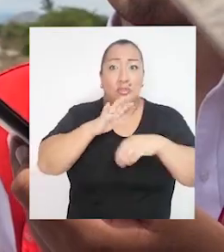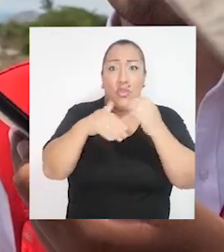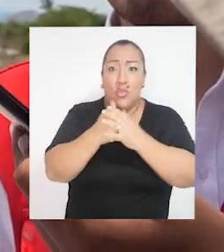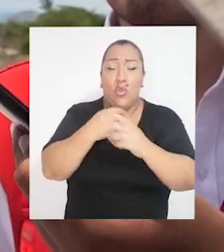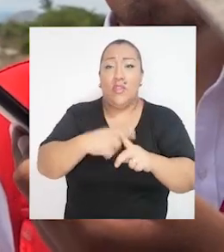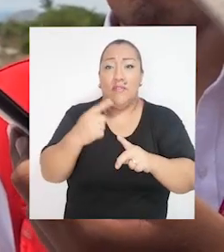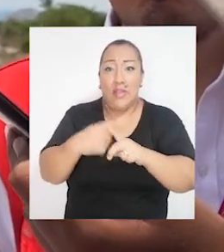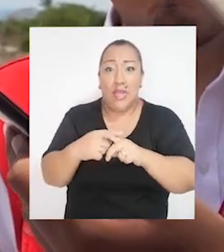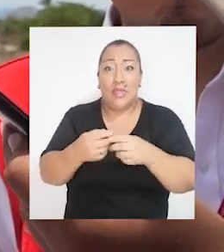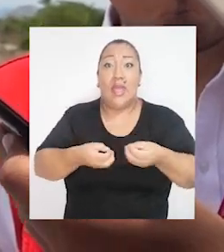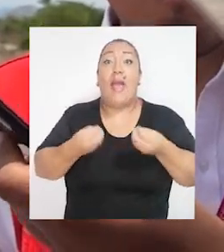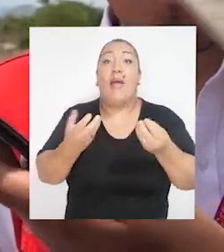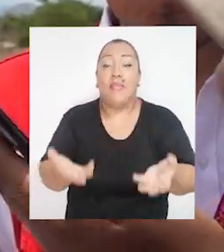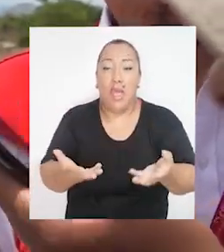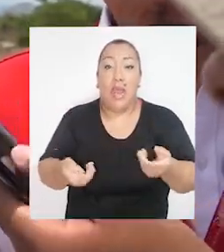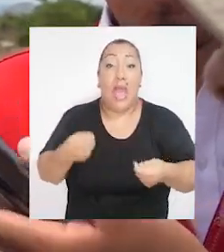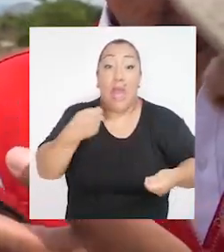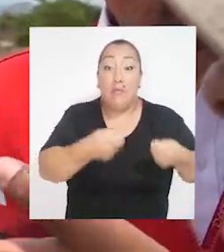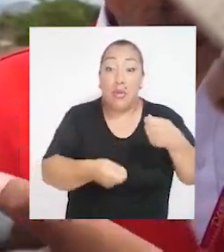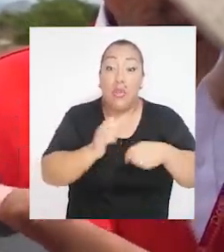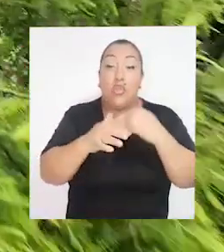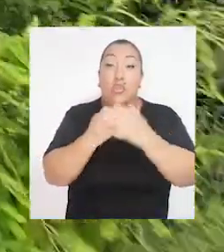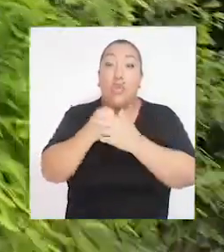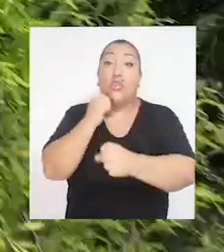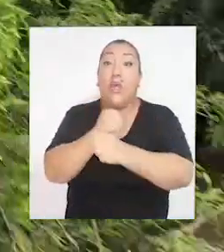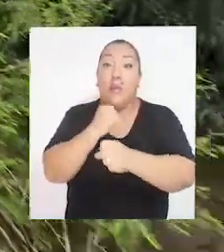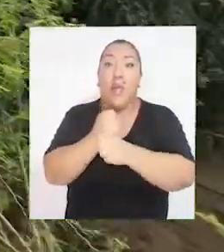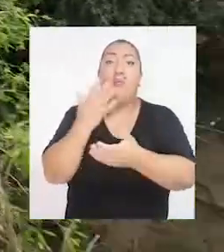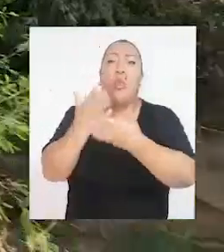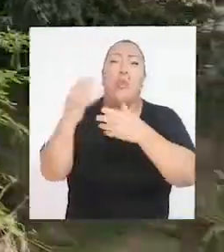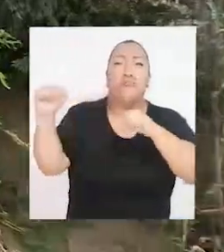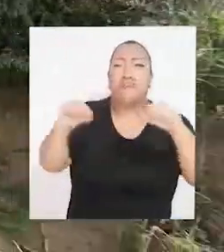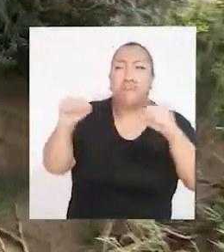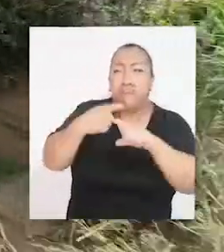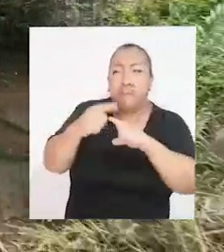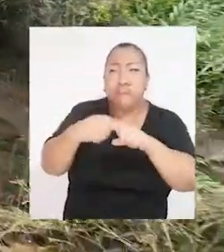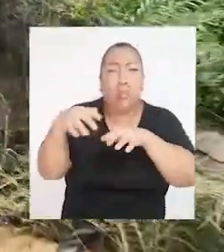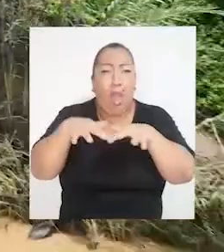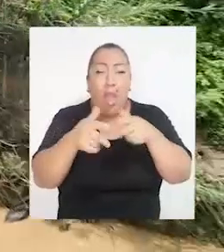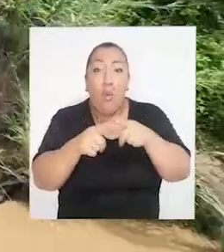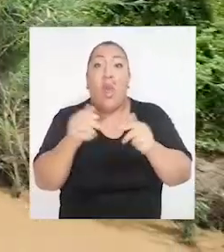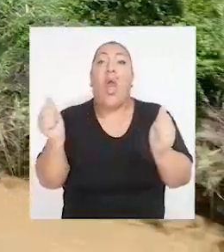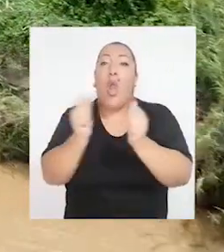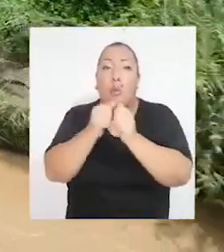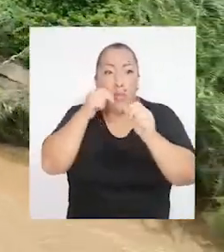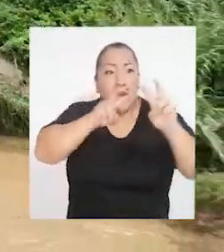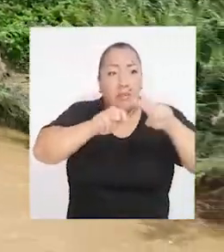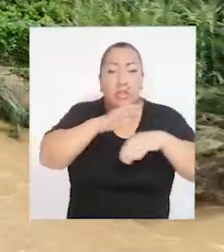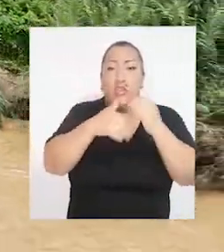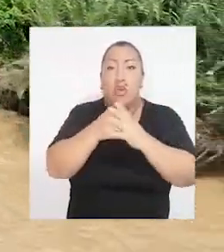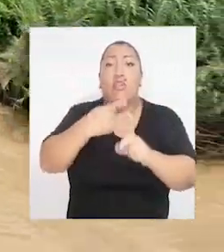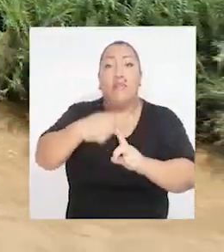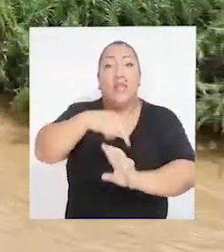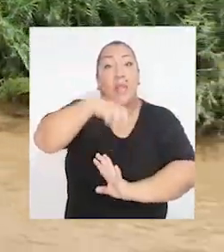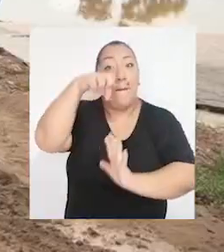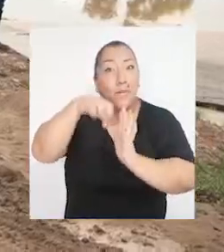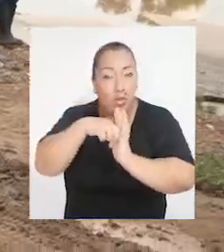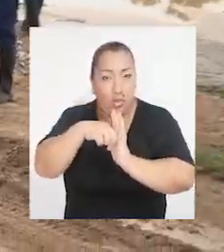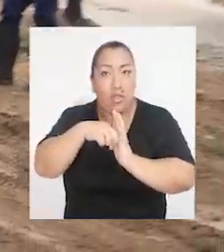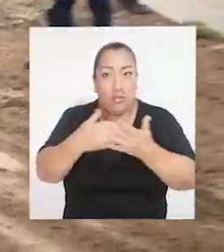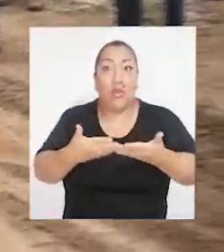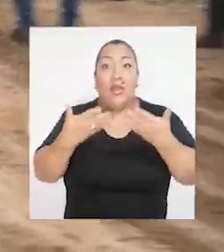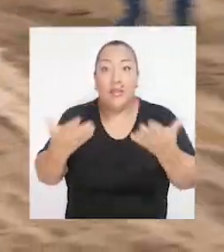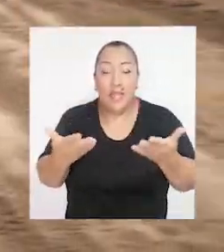enfatizó que este tipo de obras, destinadas a afrontar los efectos de desastres naturales, deben ir acompañadas de planes de